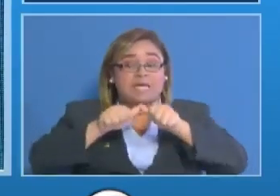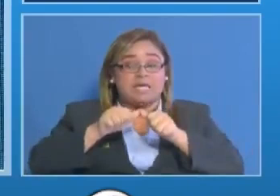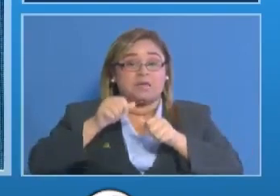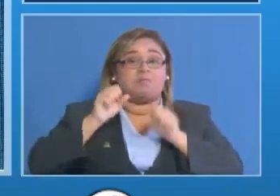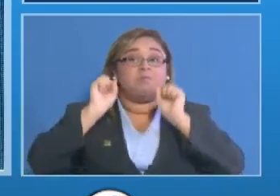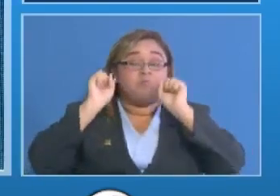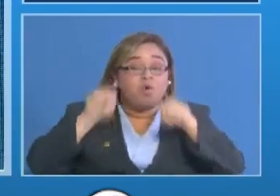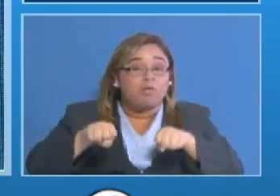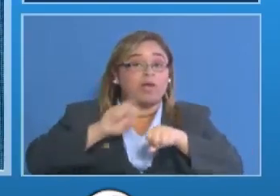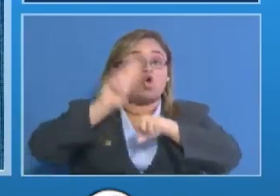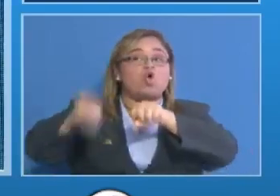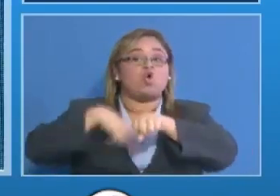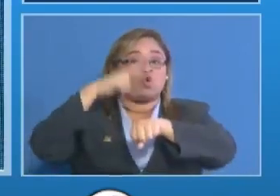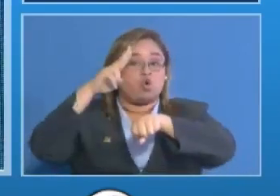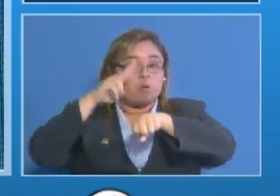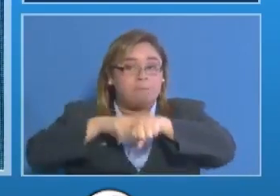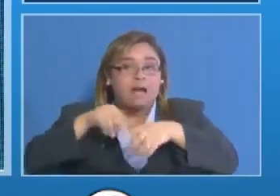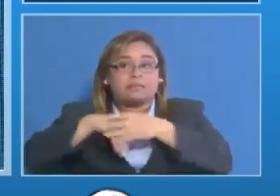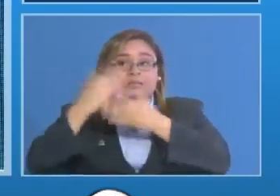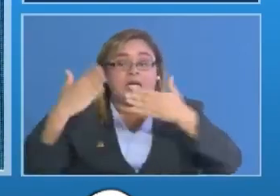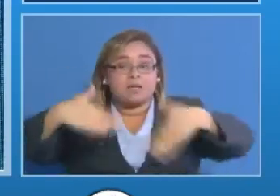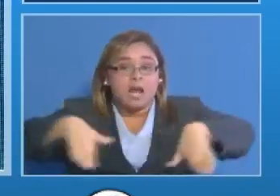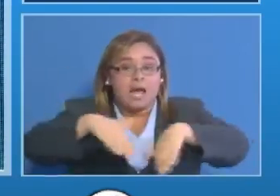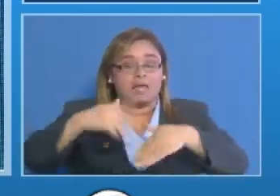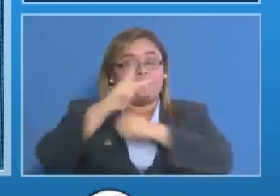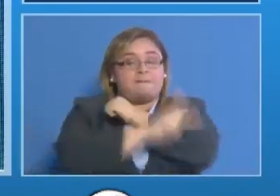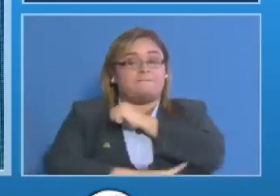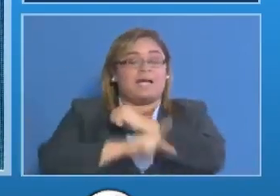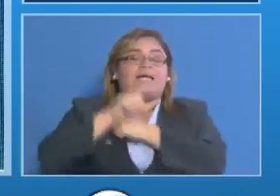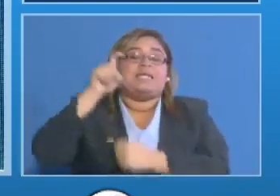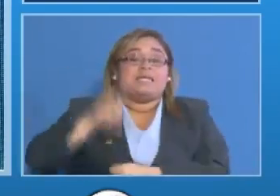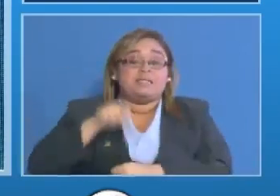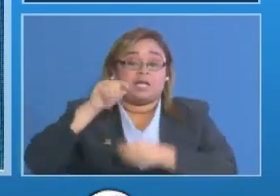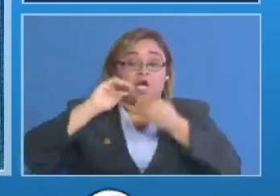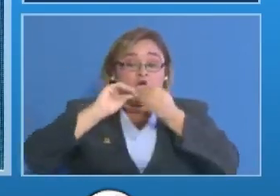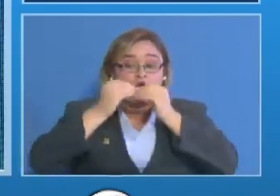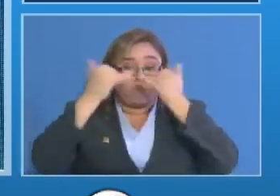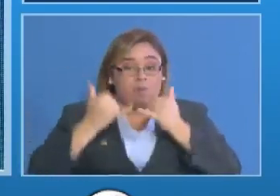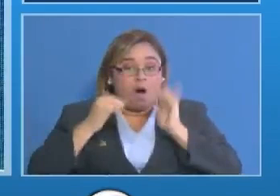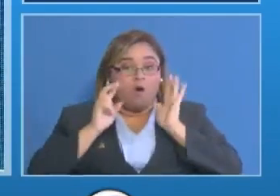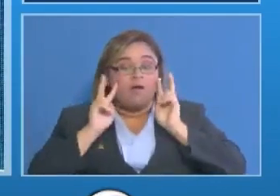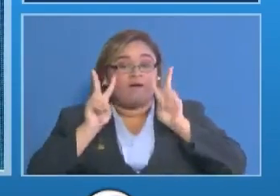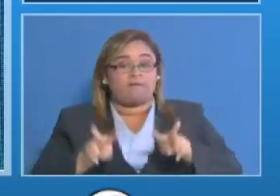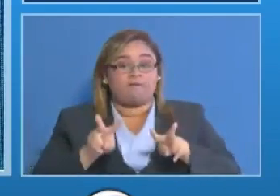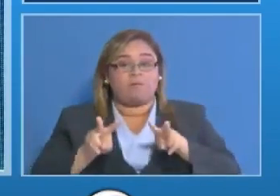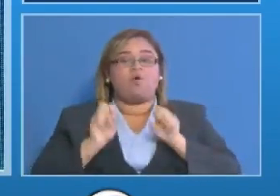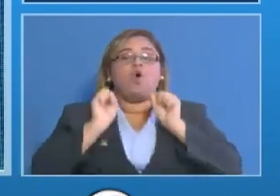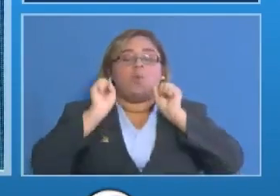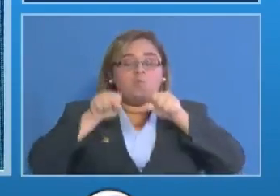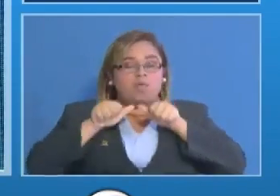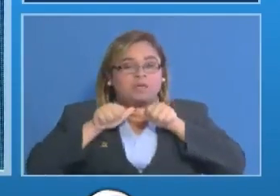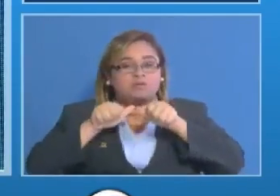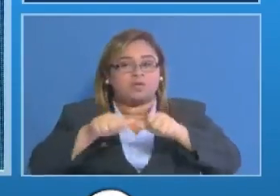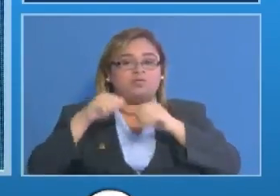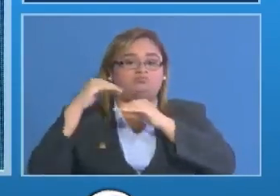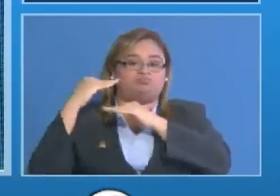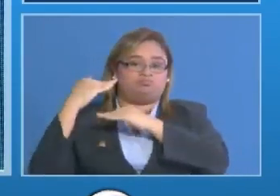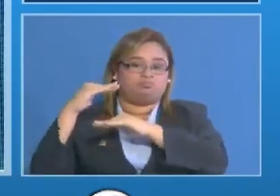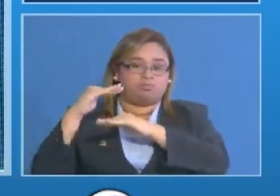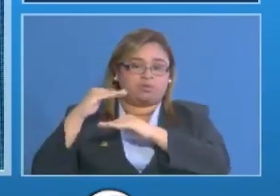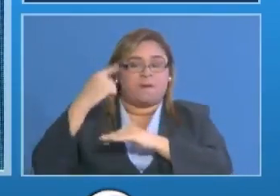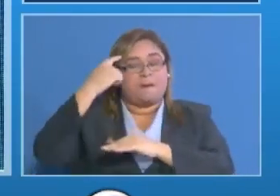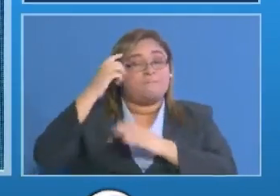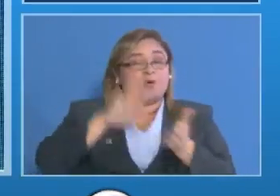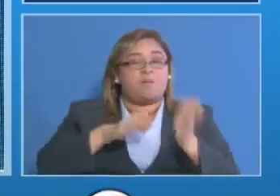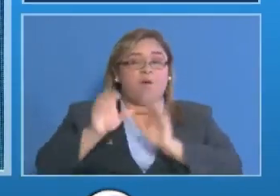del país va a requerir que por lo menos estas cifras que hoy estamos viendo se mantengan por lo menos por